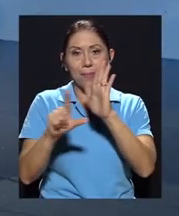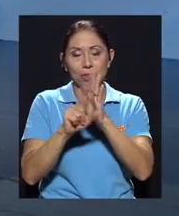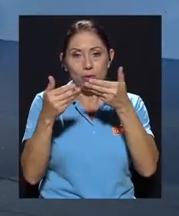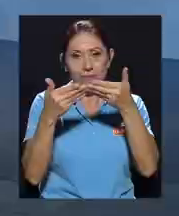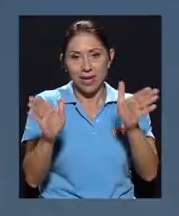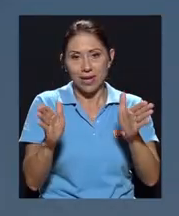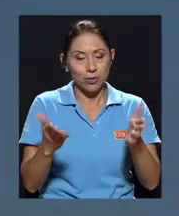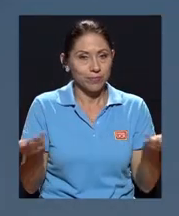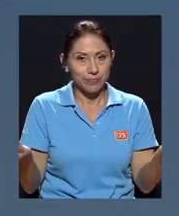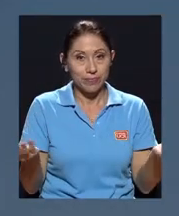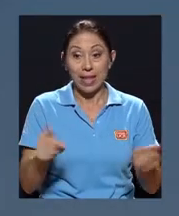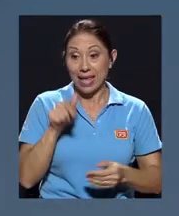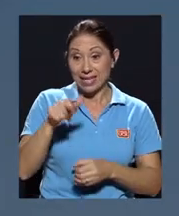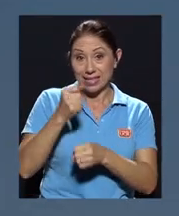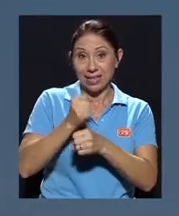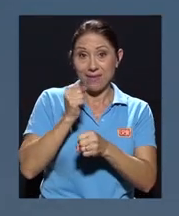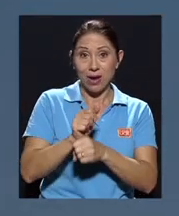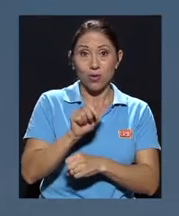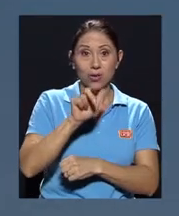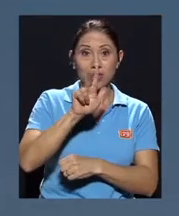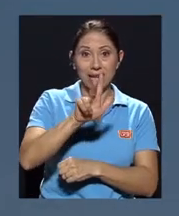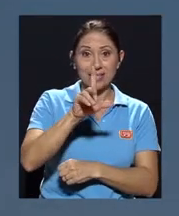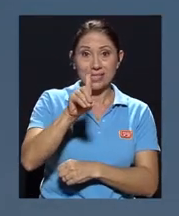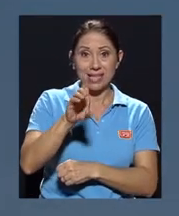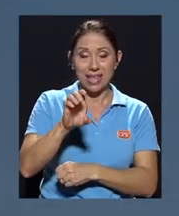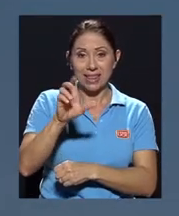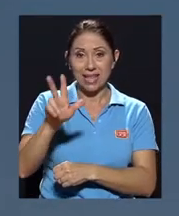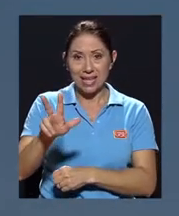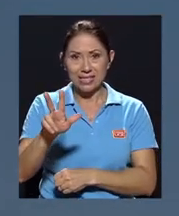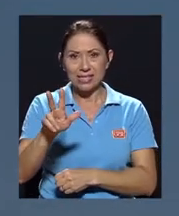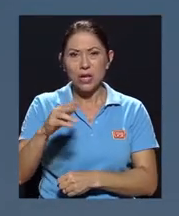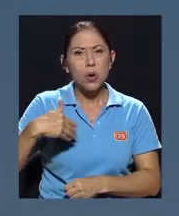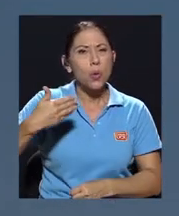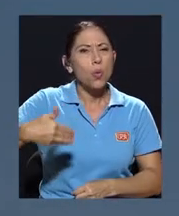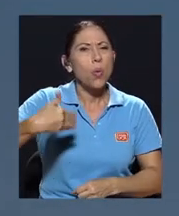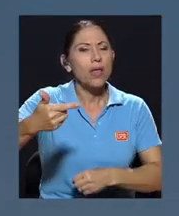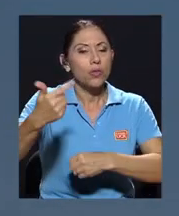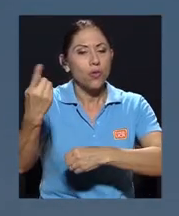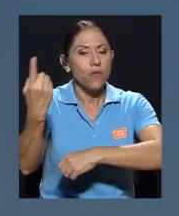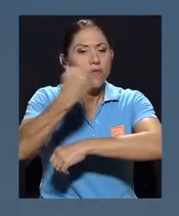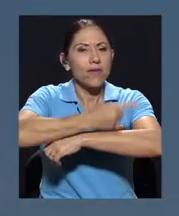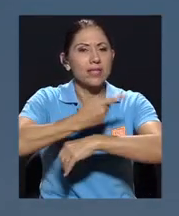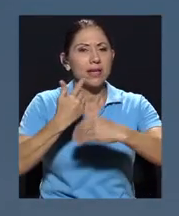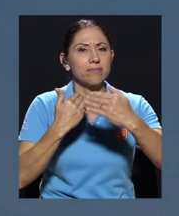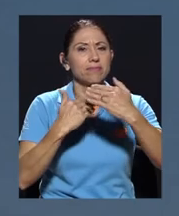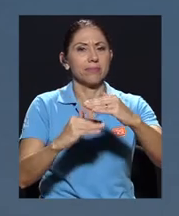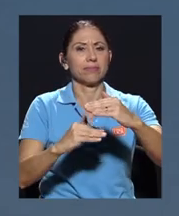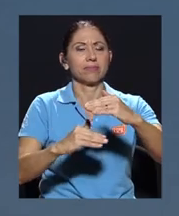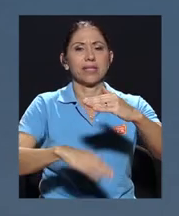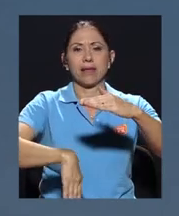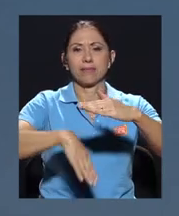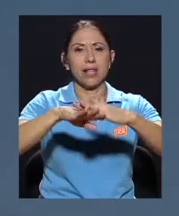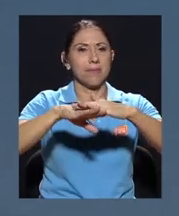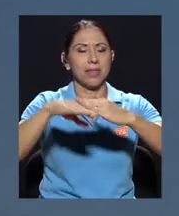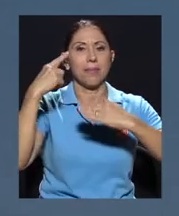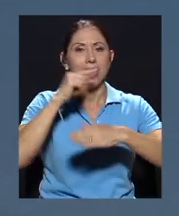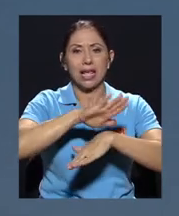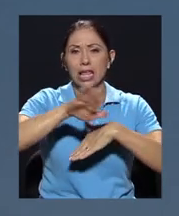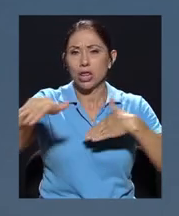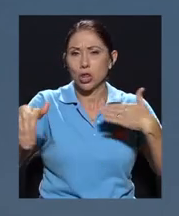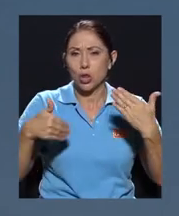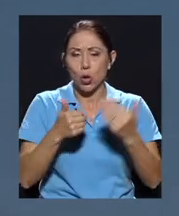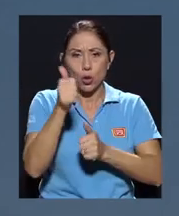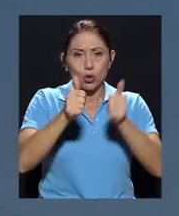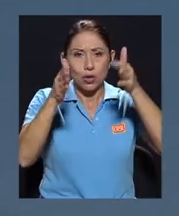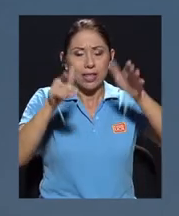de este trabajo que está haciendo 3 de 3, ¿cuándo sería una fecha límite para que todos los candidatos, en este caso, tengan la declaración